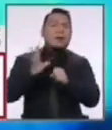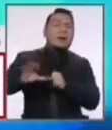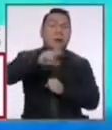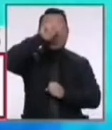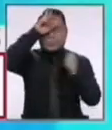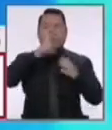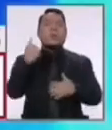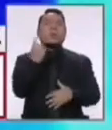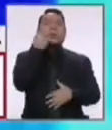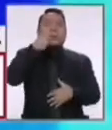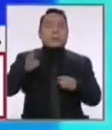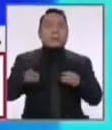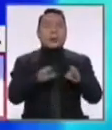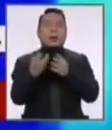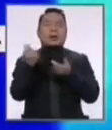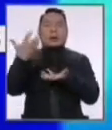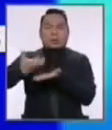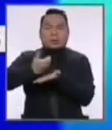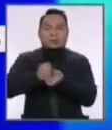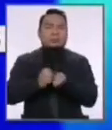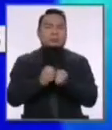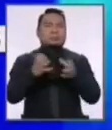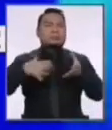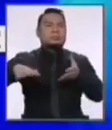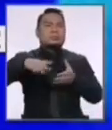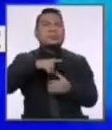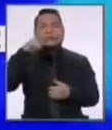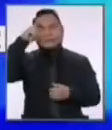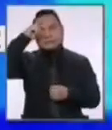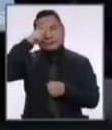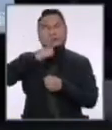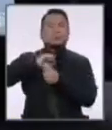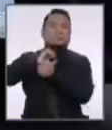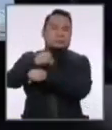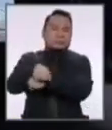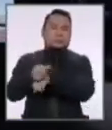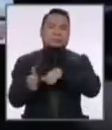peruanos, que es la única manera de generar riqueza y con eso salir de esta durísima crisis.